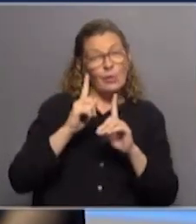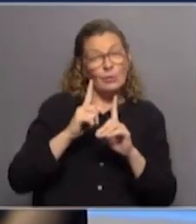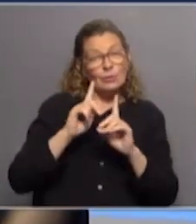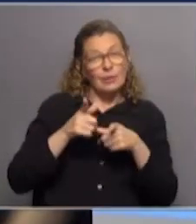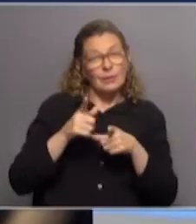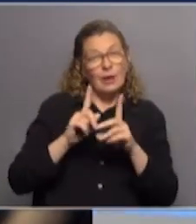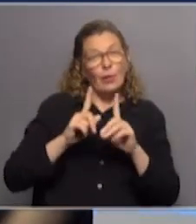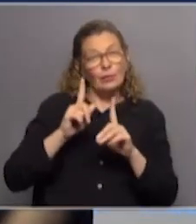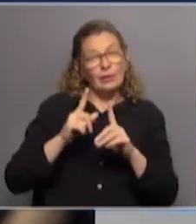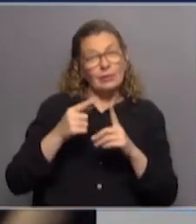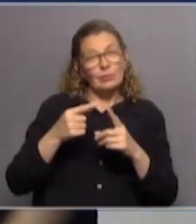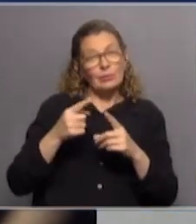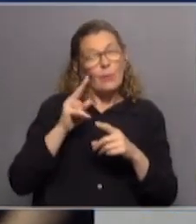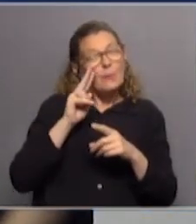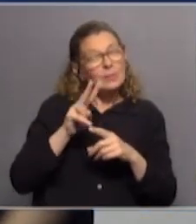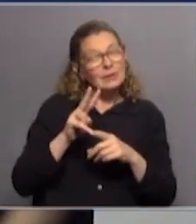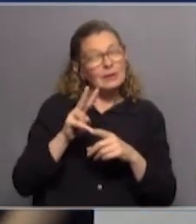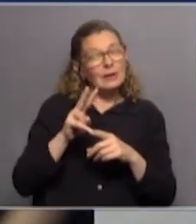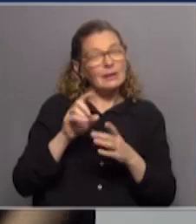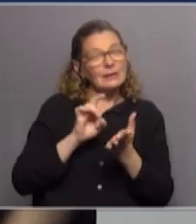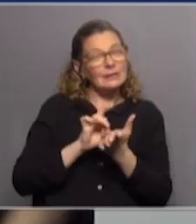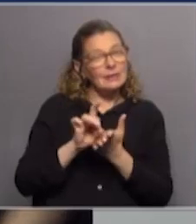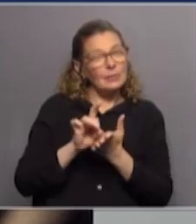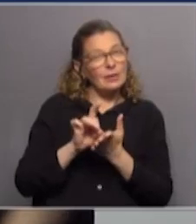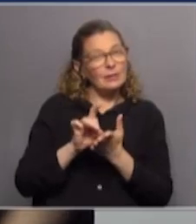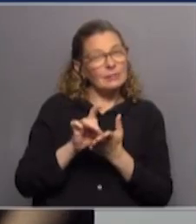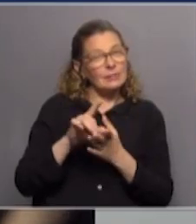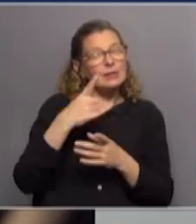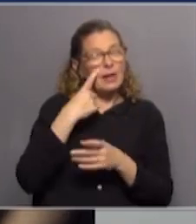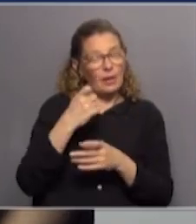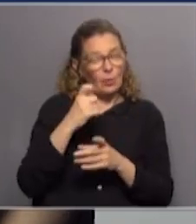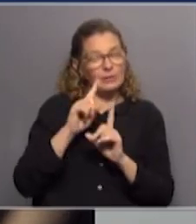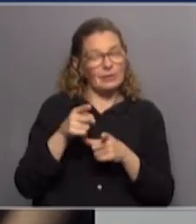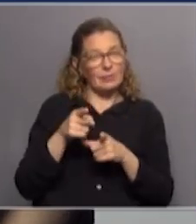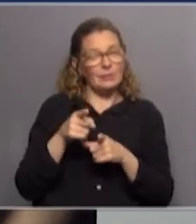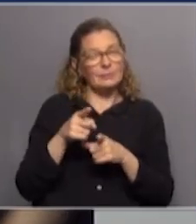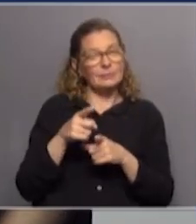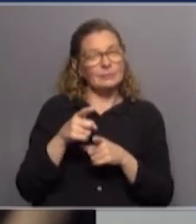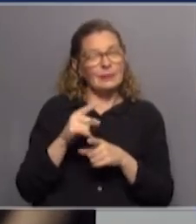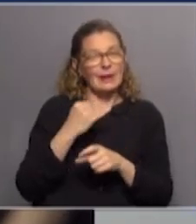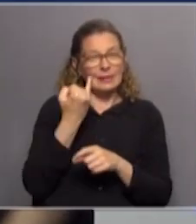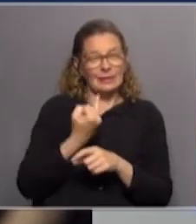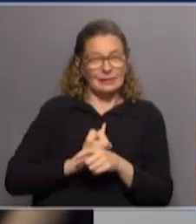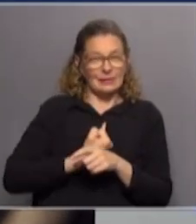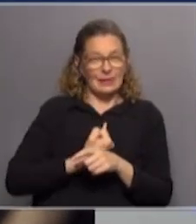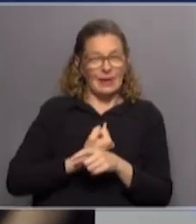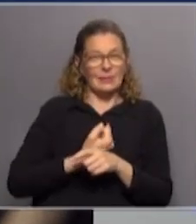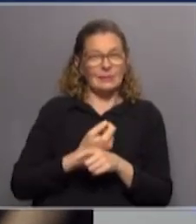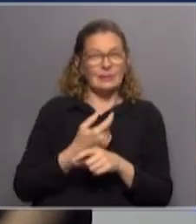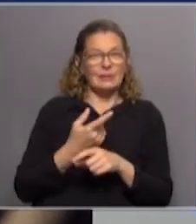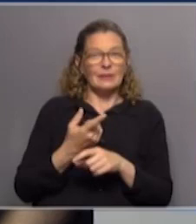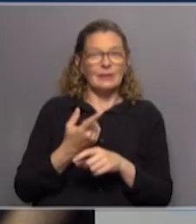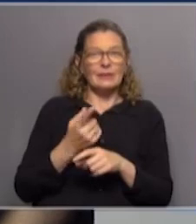cosas que a veces cuando uno mira la racionalidad del sistema también tiene que tener en cuenta la identidad gallega es una identidad